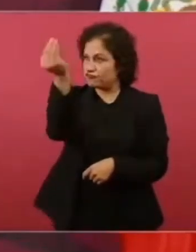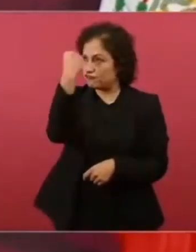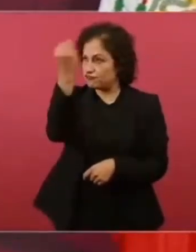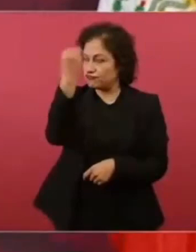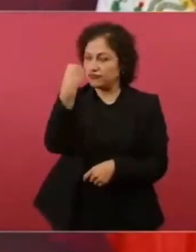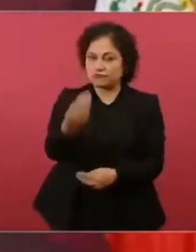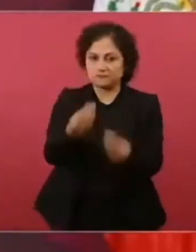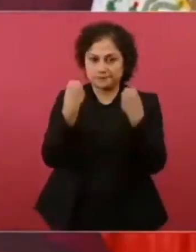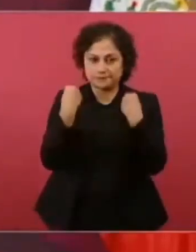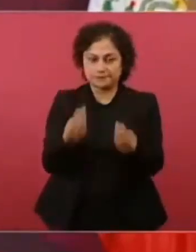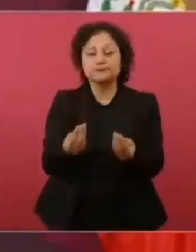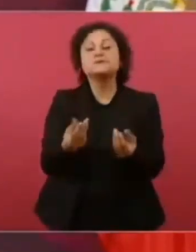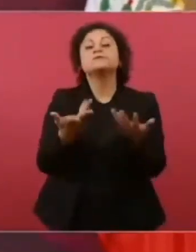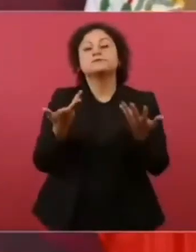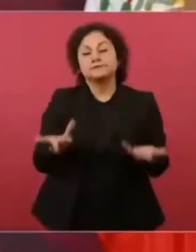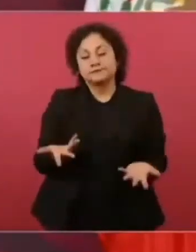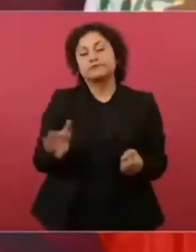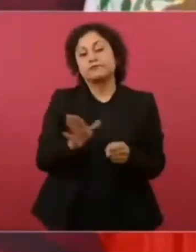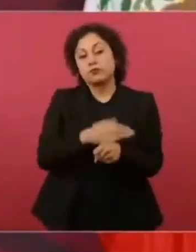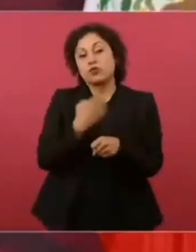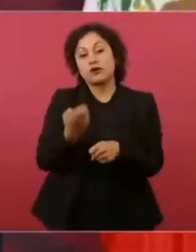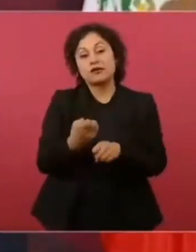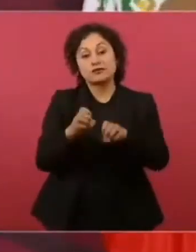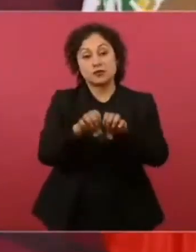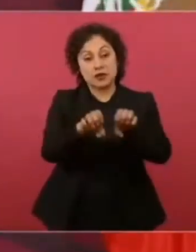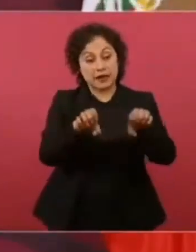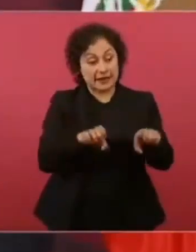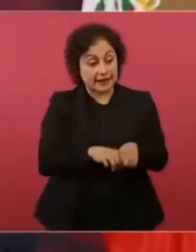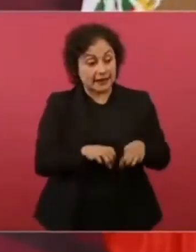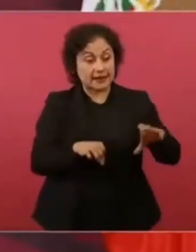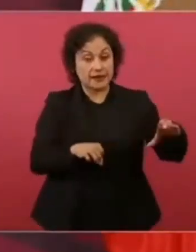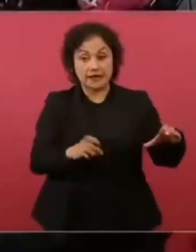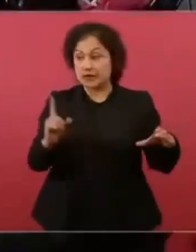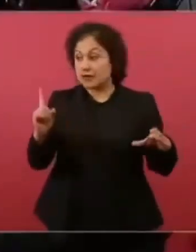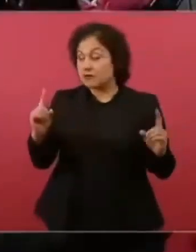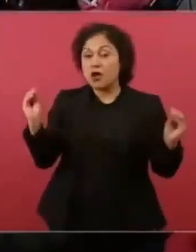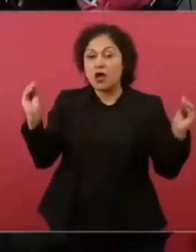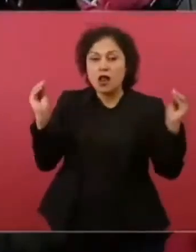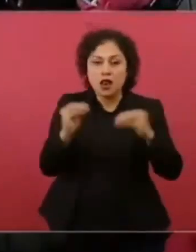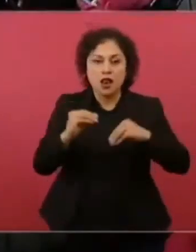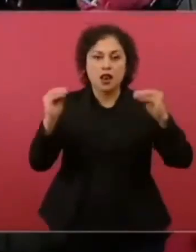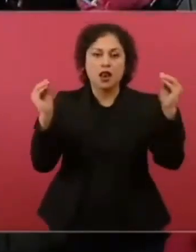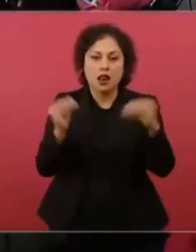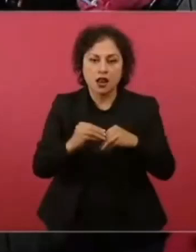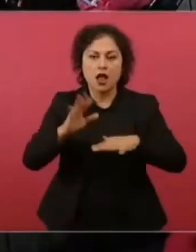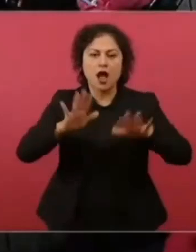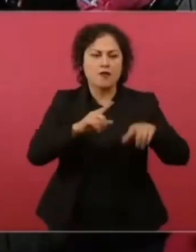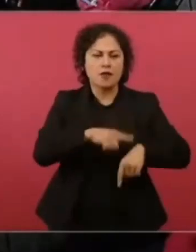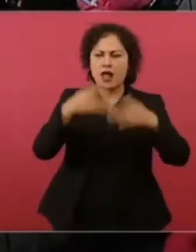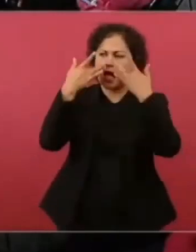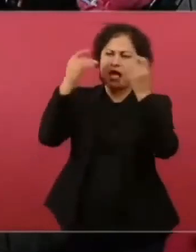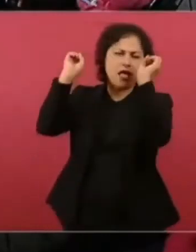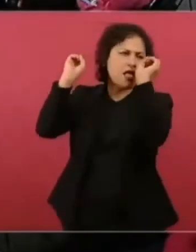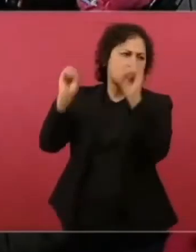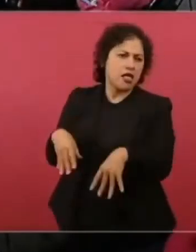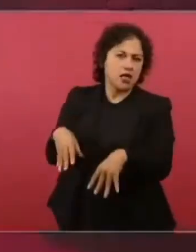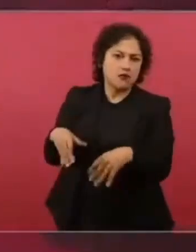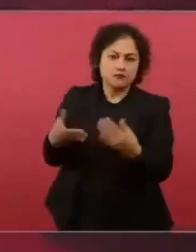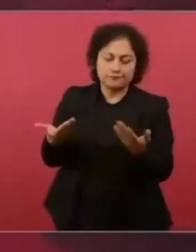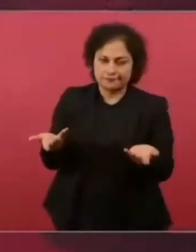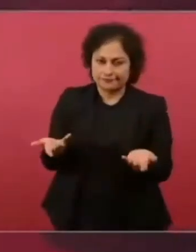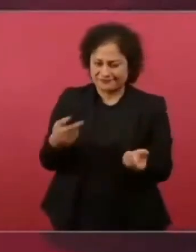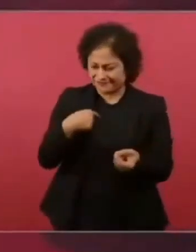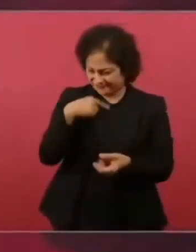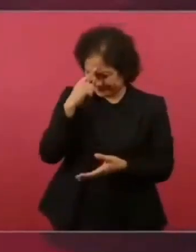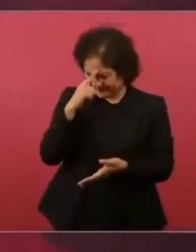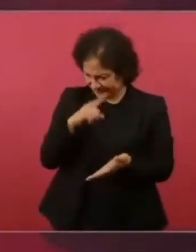confrontaban a veces le presentaban la renuncia creo que